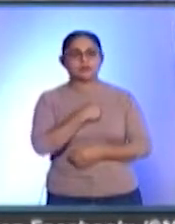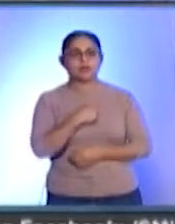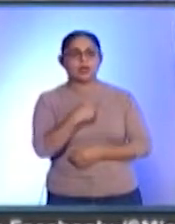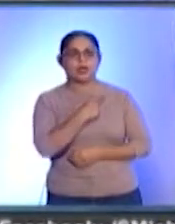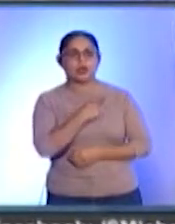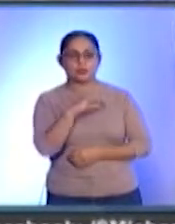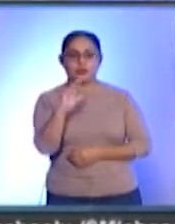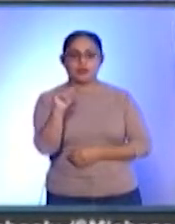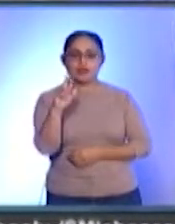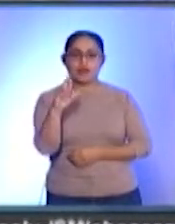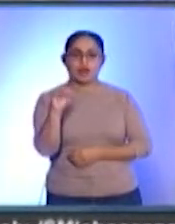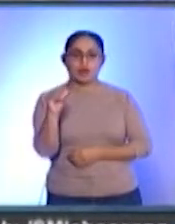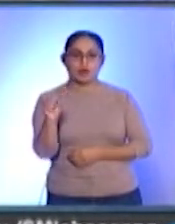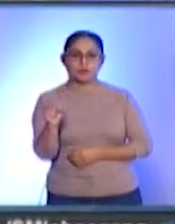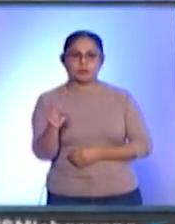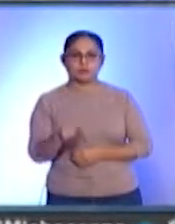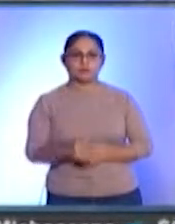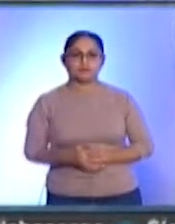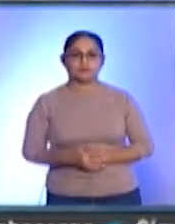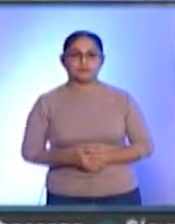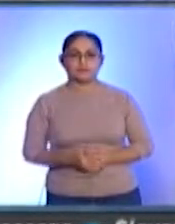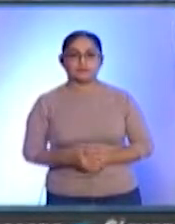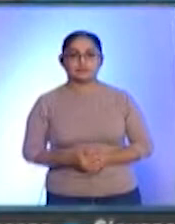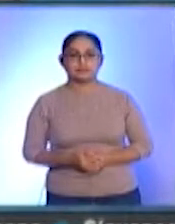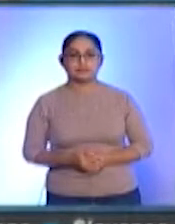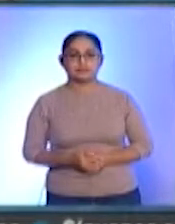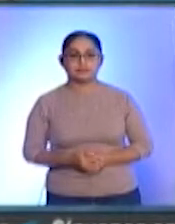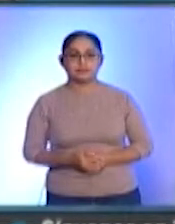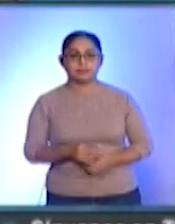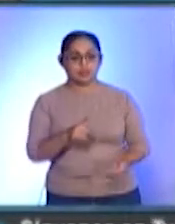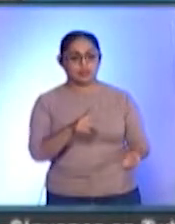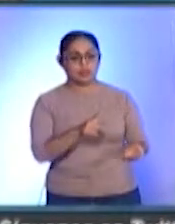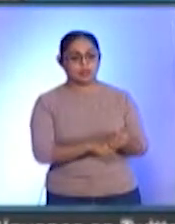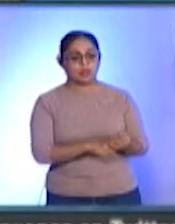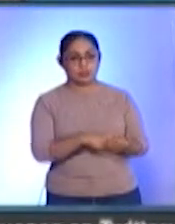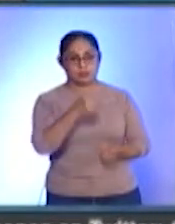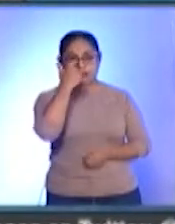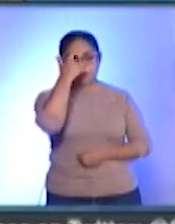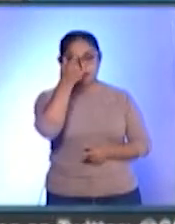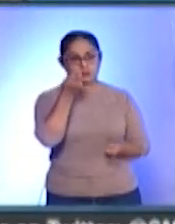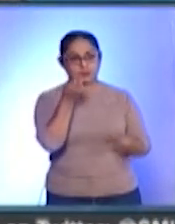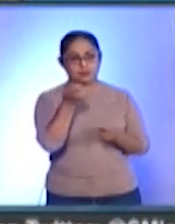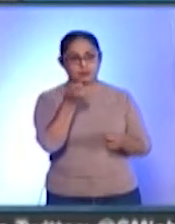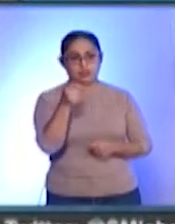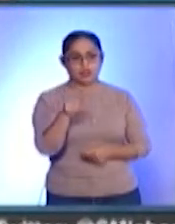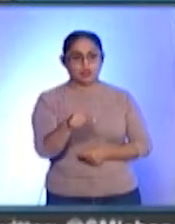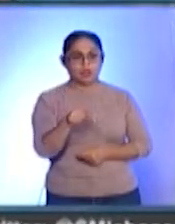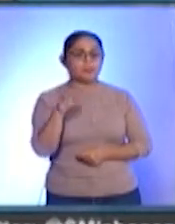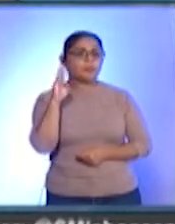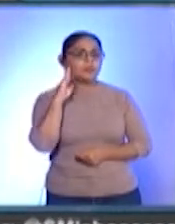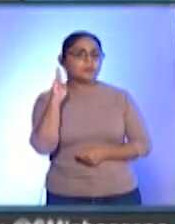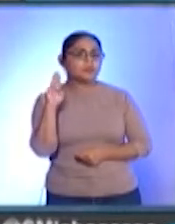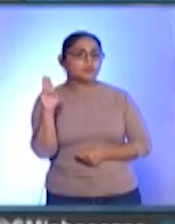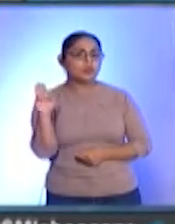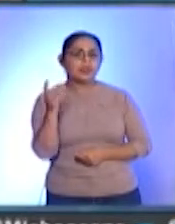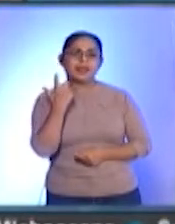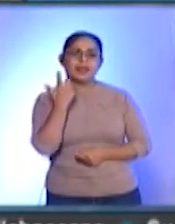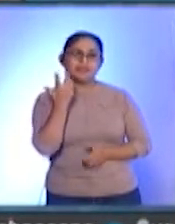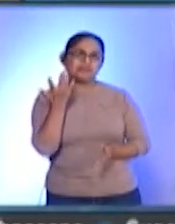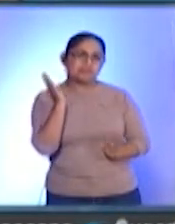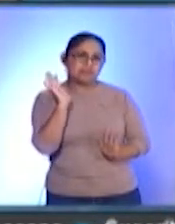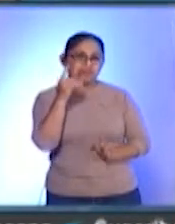entidad, Carlos Ramos Esquivel. Dentro de la estrategia aquí en Michoacán, queremos